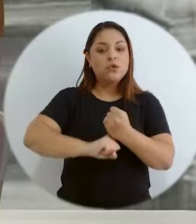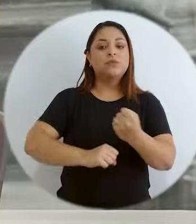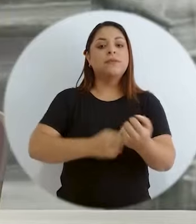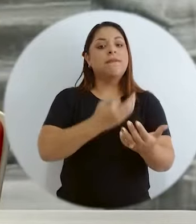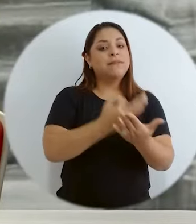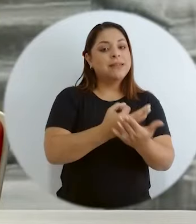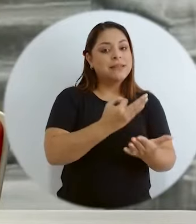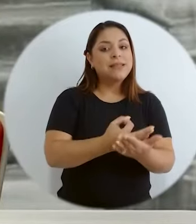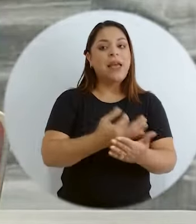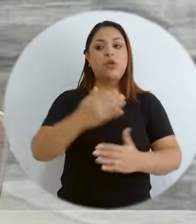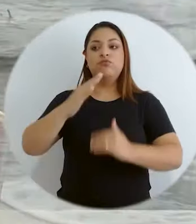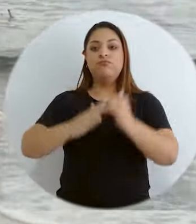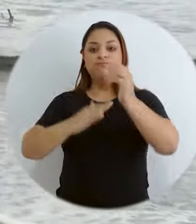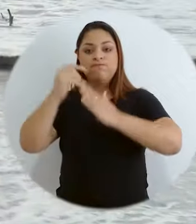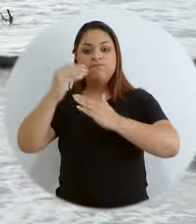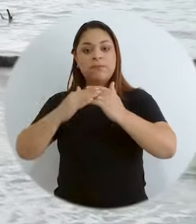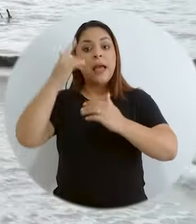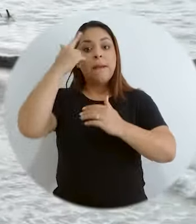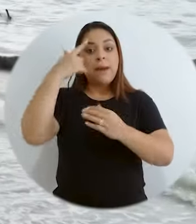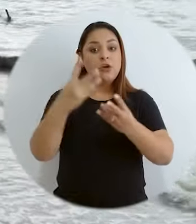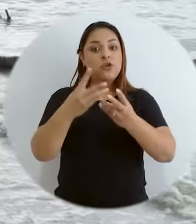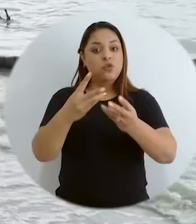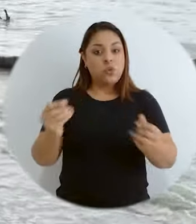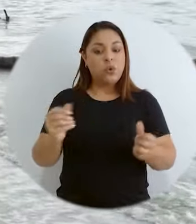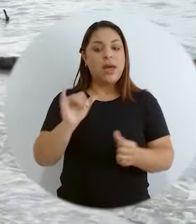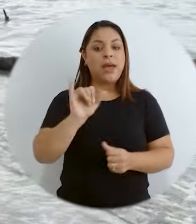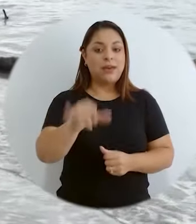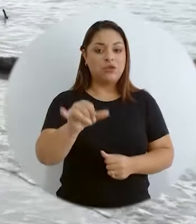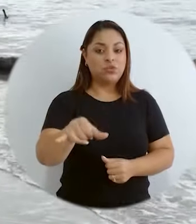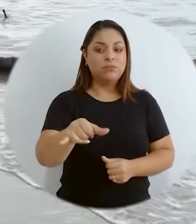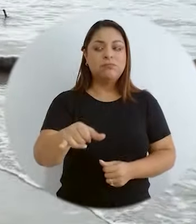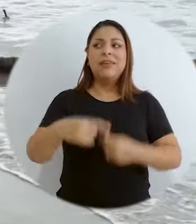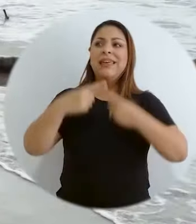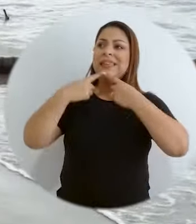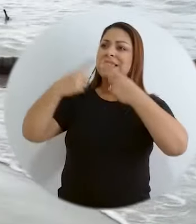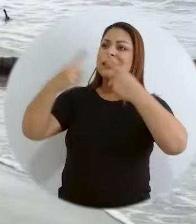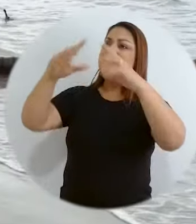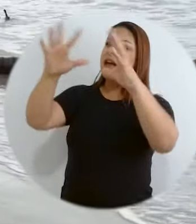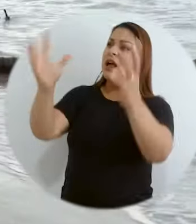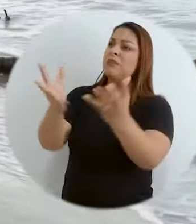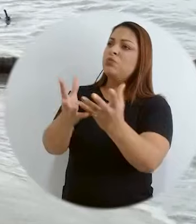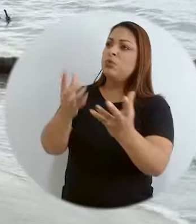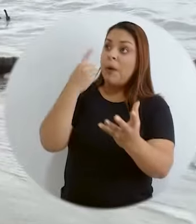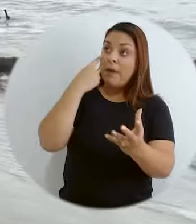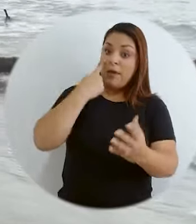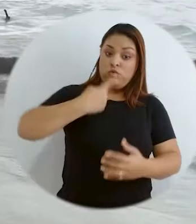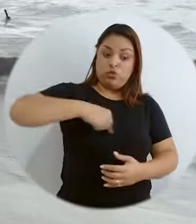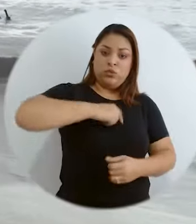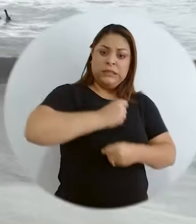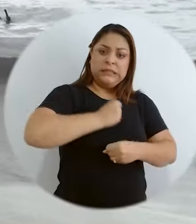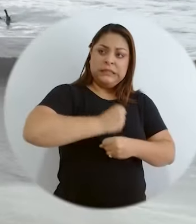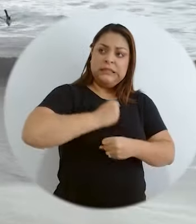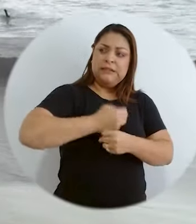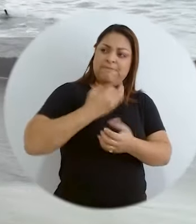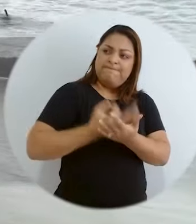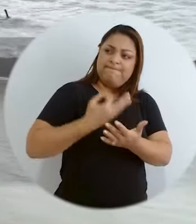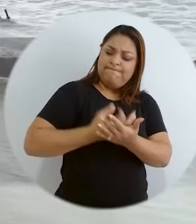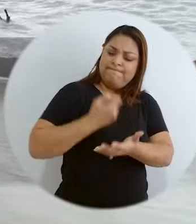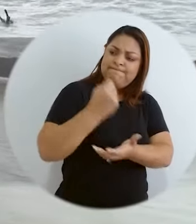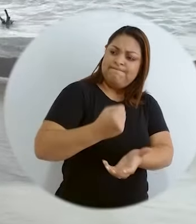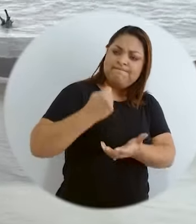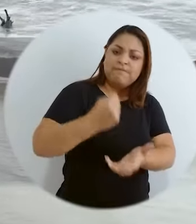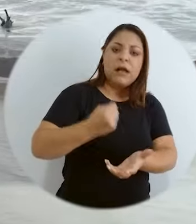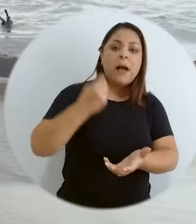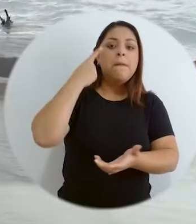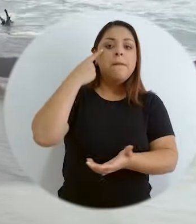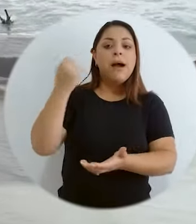todo el apoyo, ya sea financiero y de infraestructura, para poder resolver eso y poder decirle al mundo, sí, estamos invirtiendo y estamos